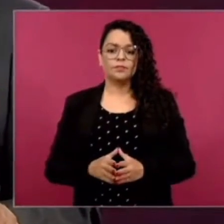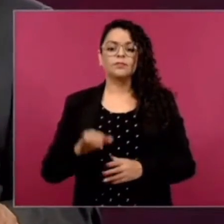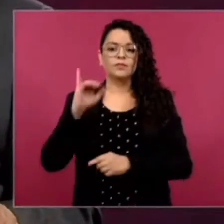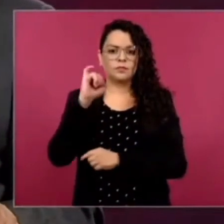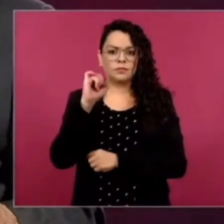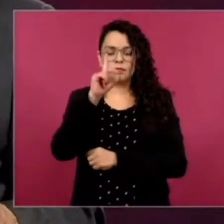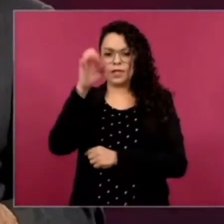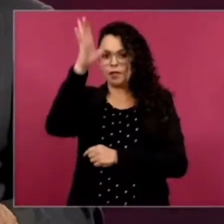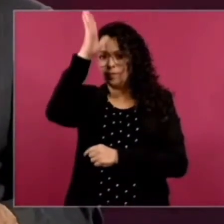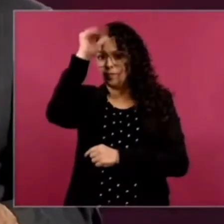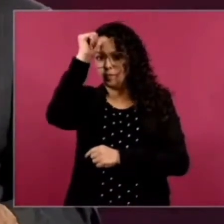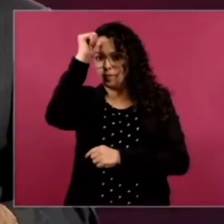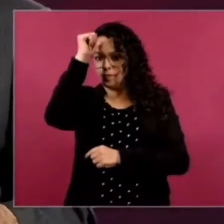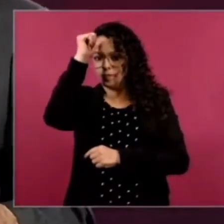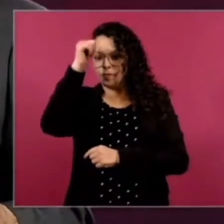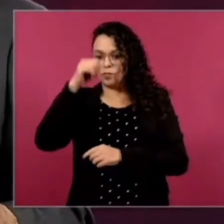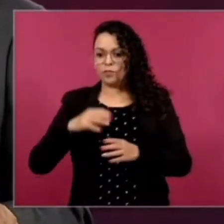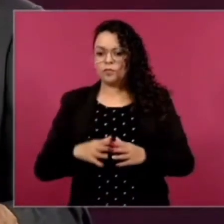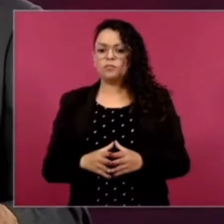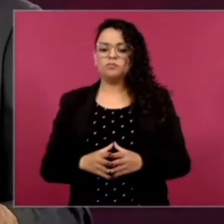acuerdo y lo vamos a ver.